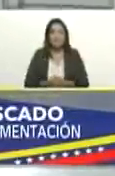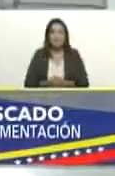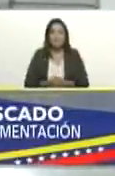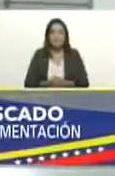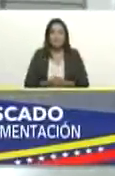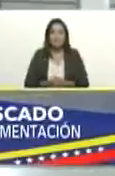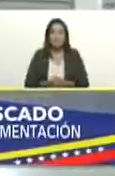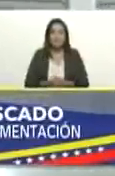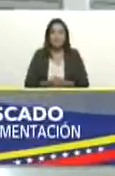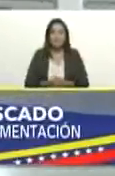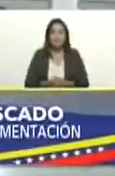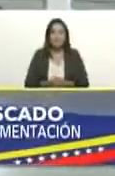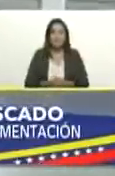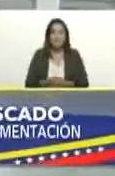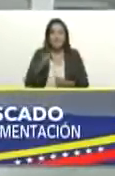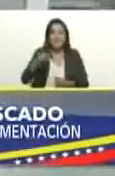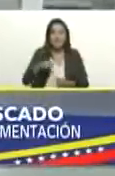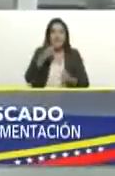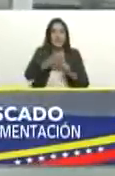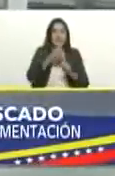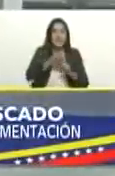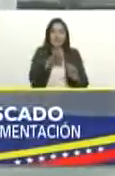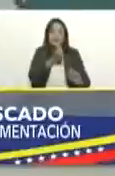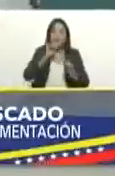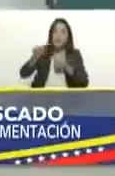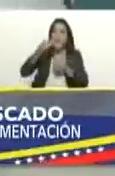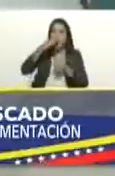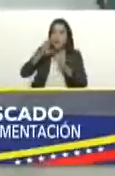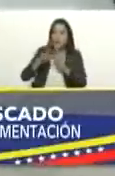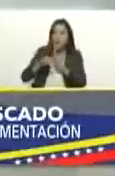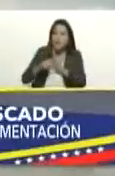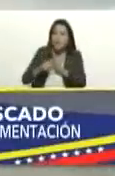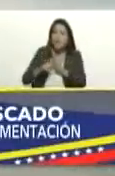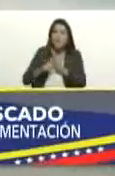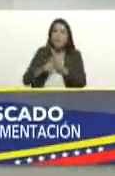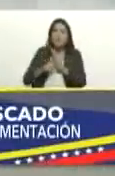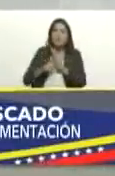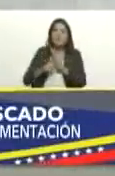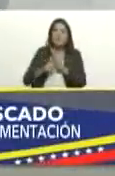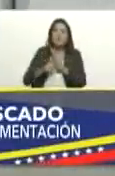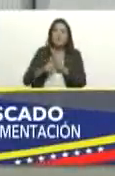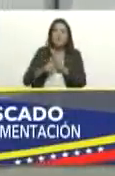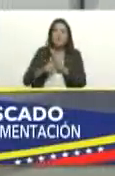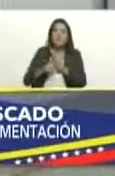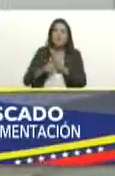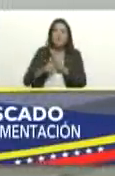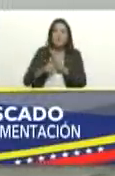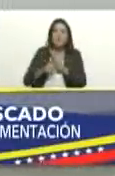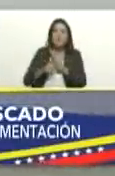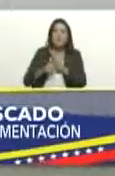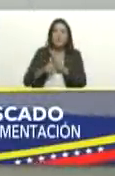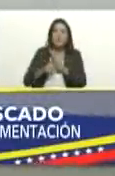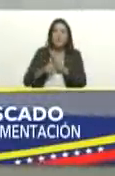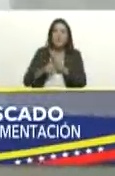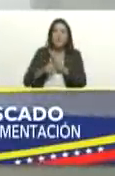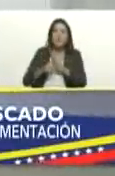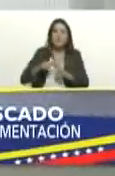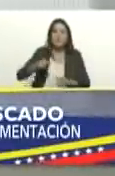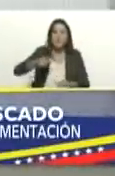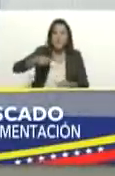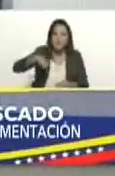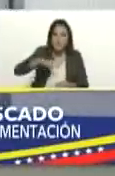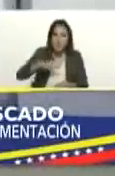jefe de esta lucha contra la corrupción contra la delincuencia organizada hemos venido acá a sector